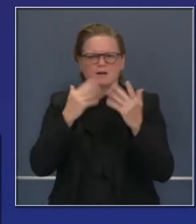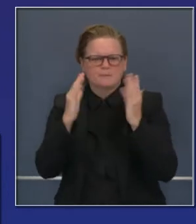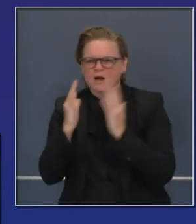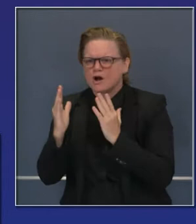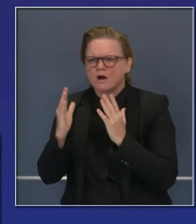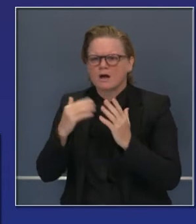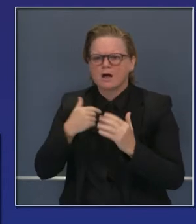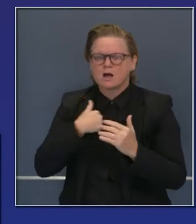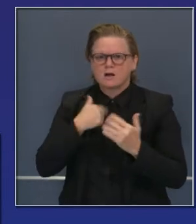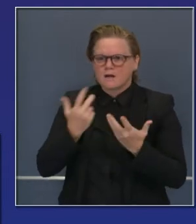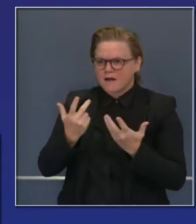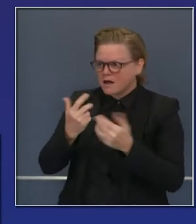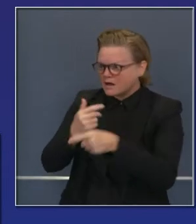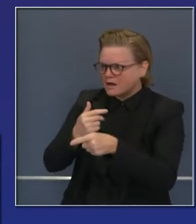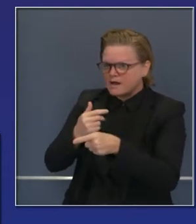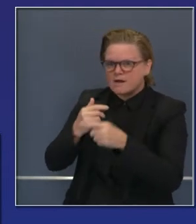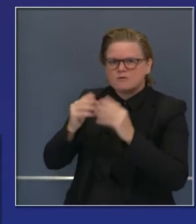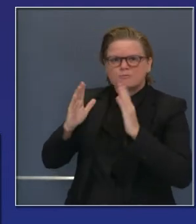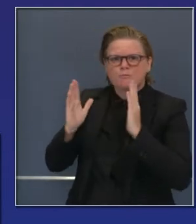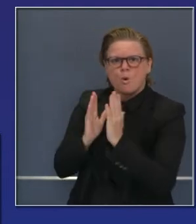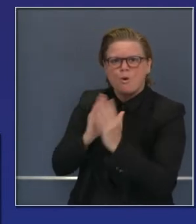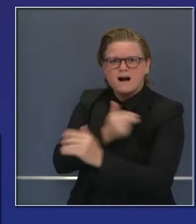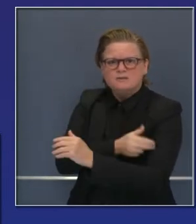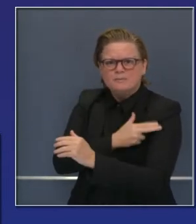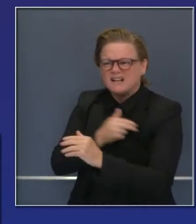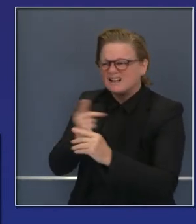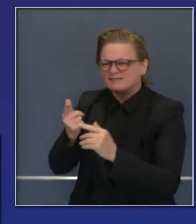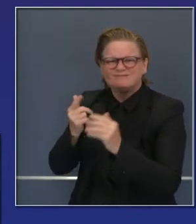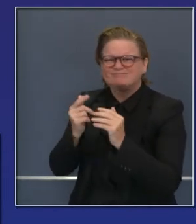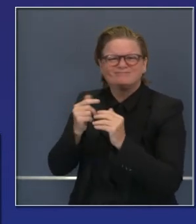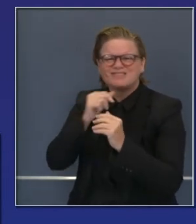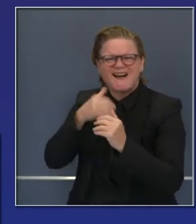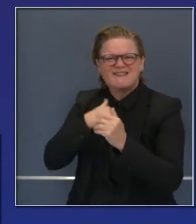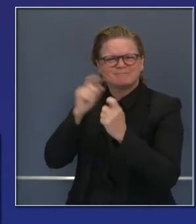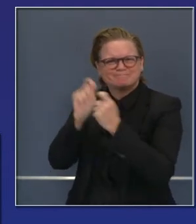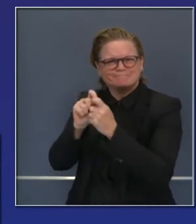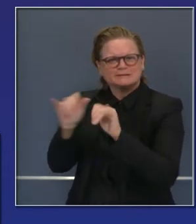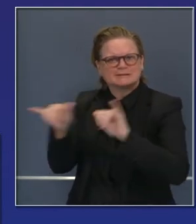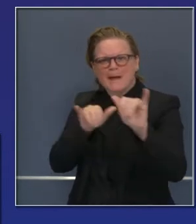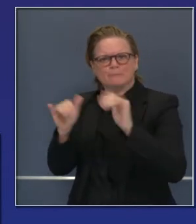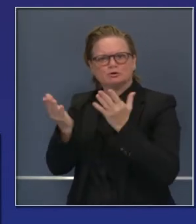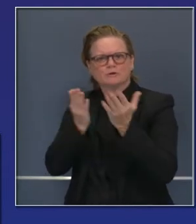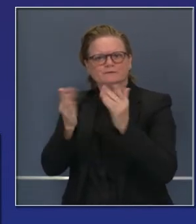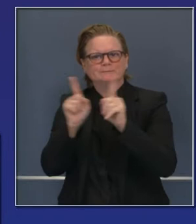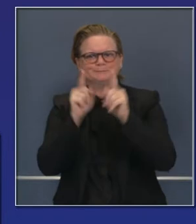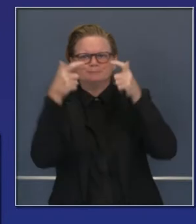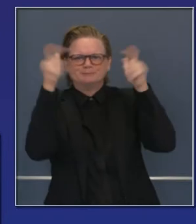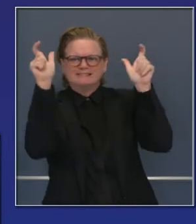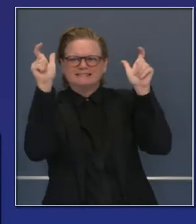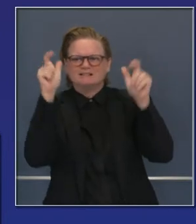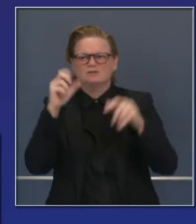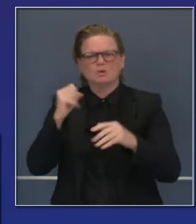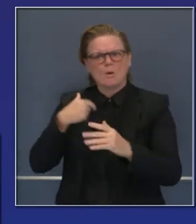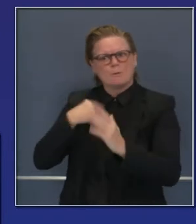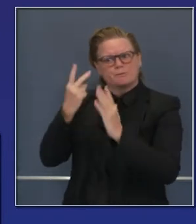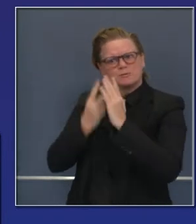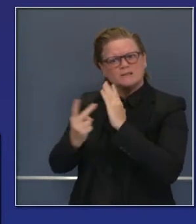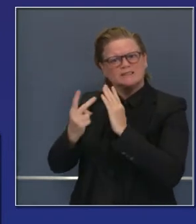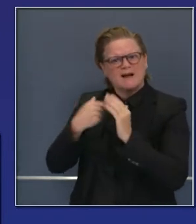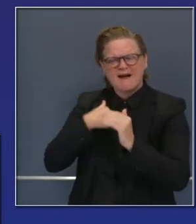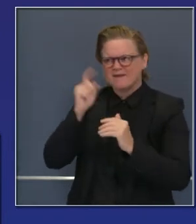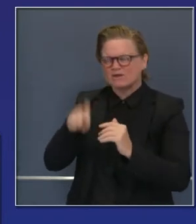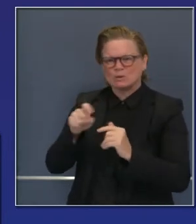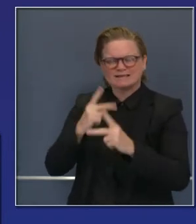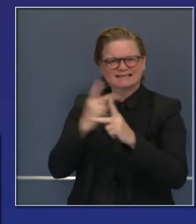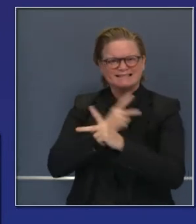la capacidad de aumentar sus camas y capacidades de unidades de acuerdos intensivos. Hacemos todo lo posible todos